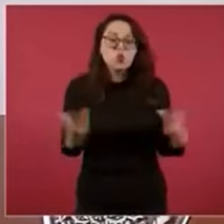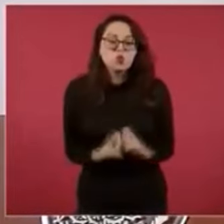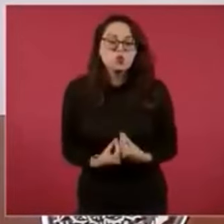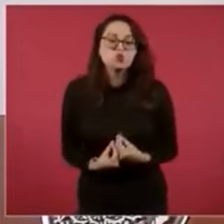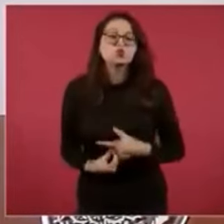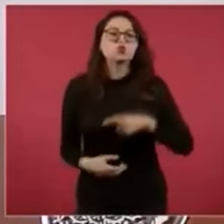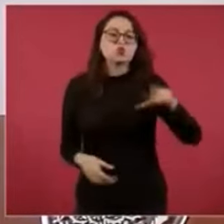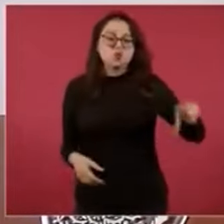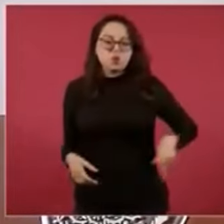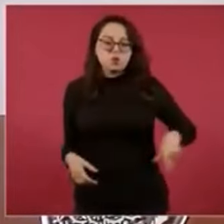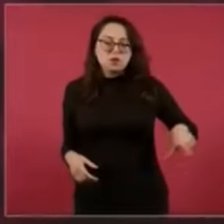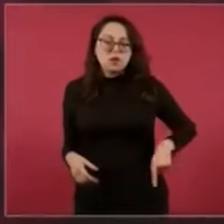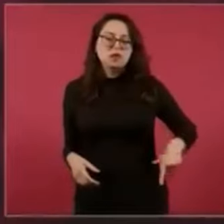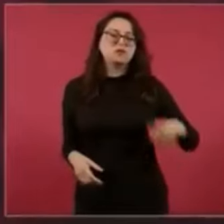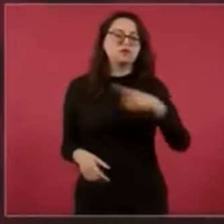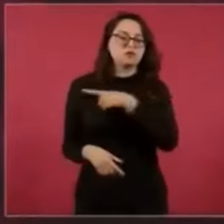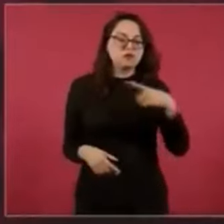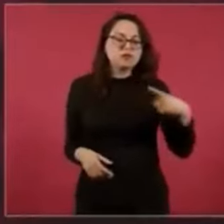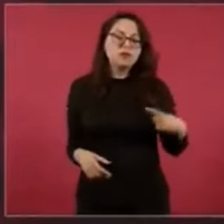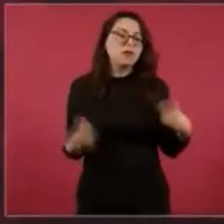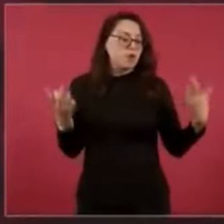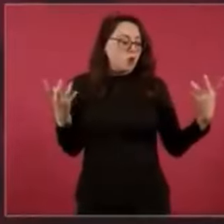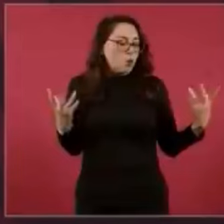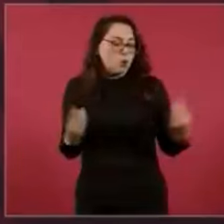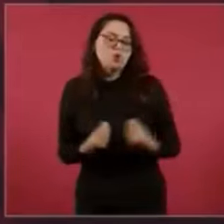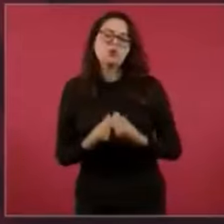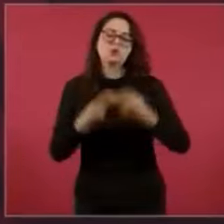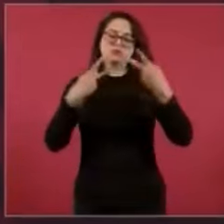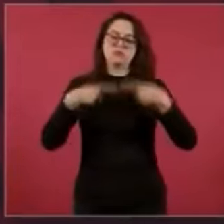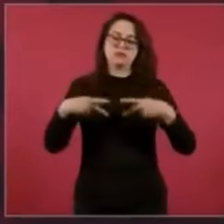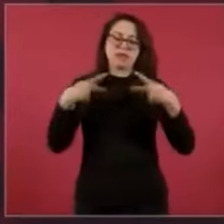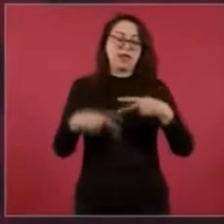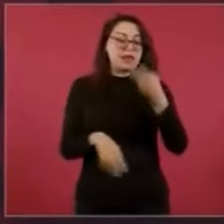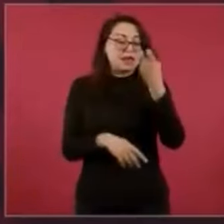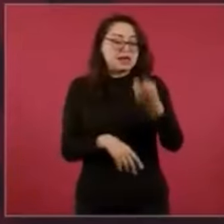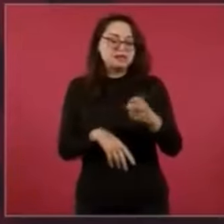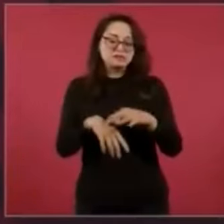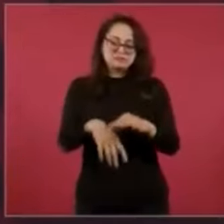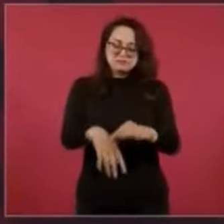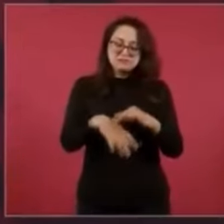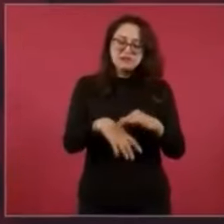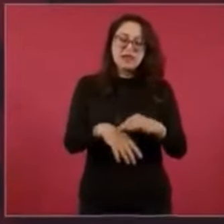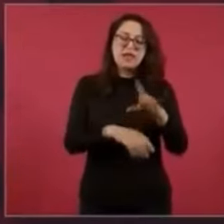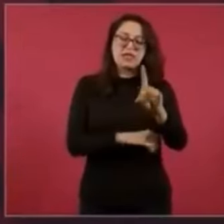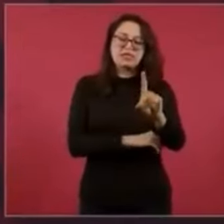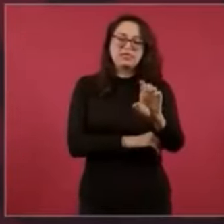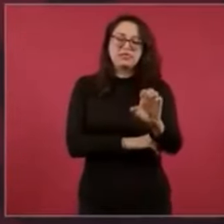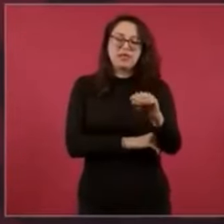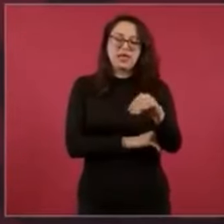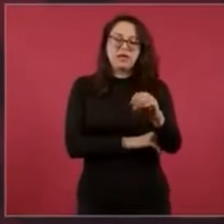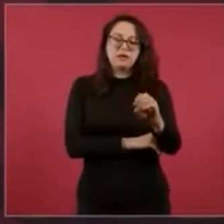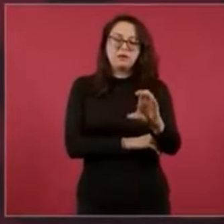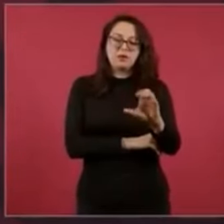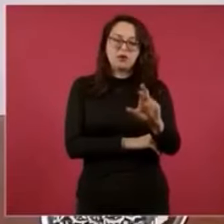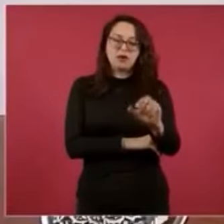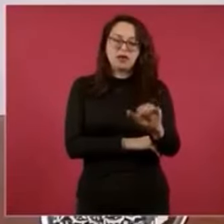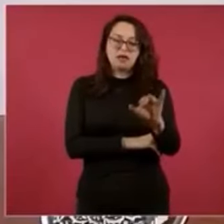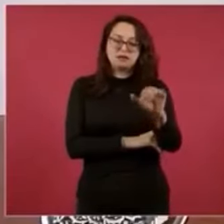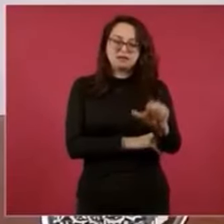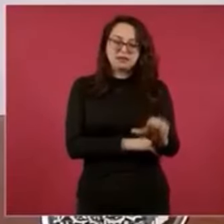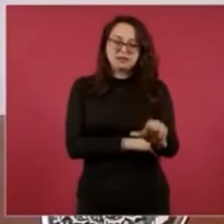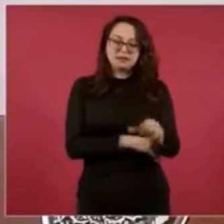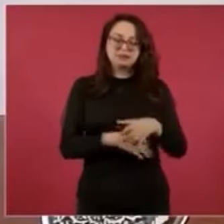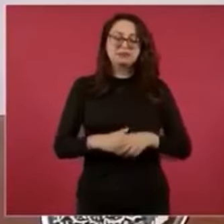una auténtica democracia. Y la frase de que territorio